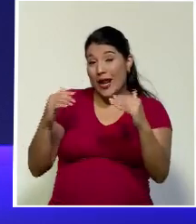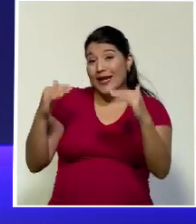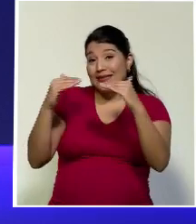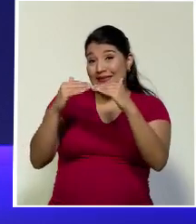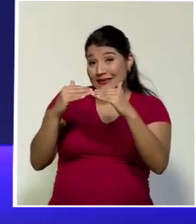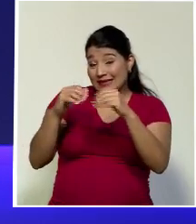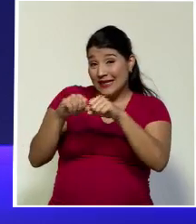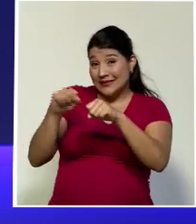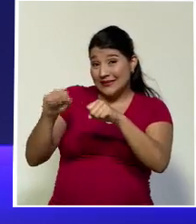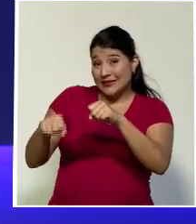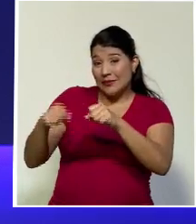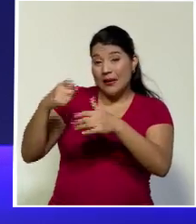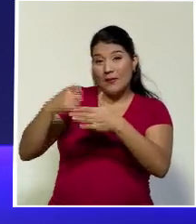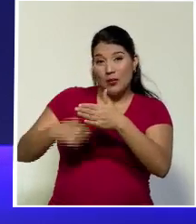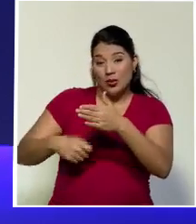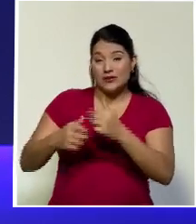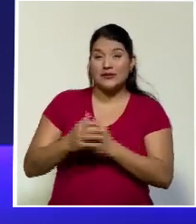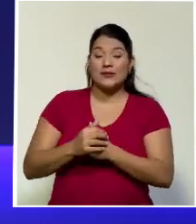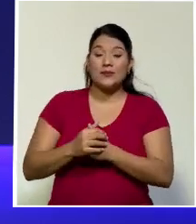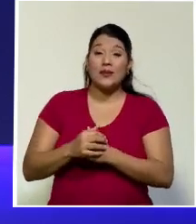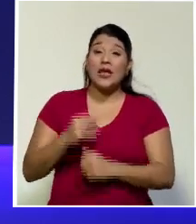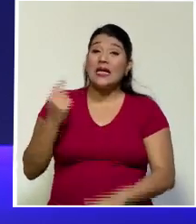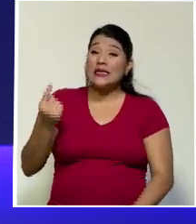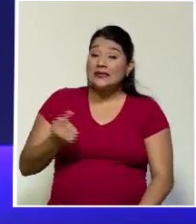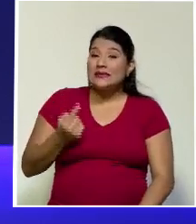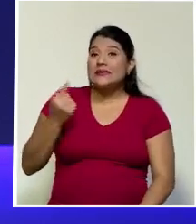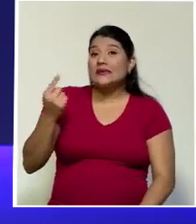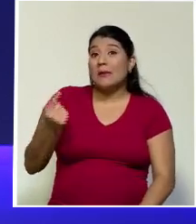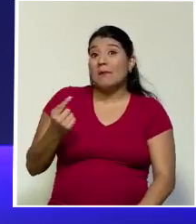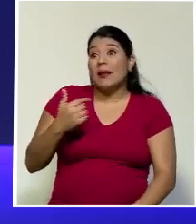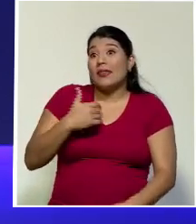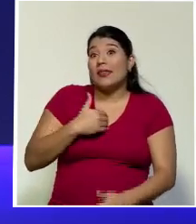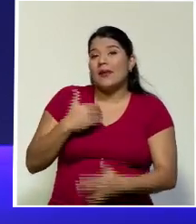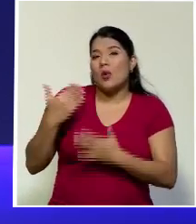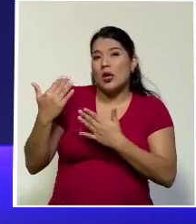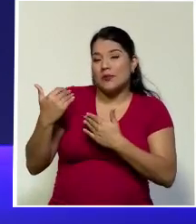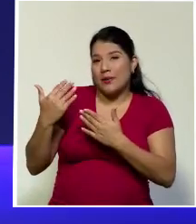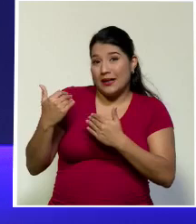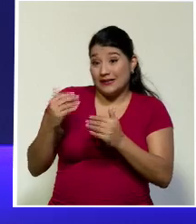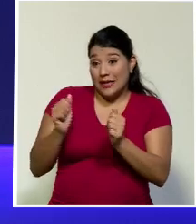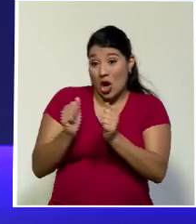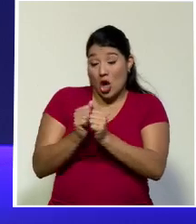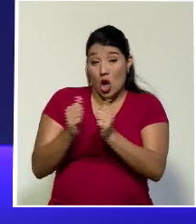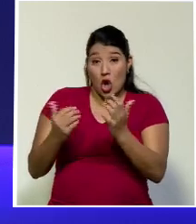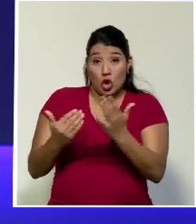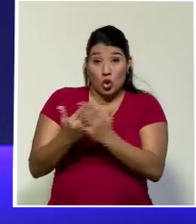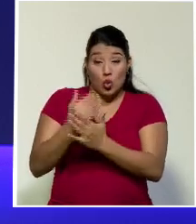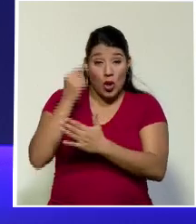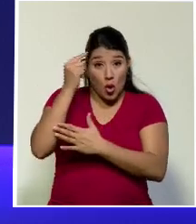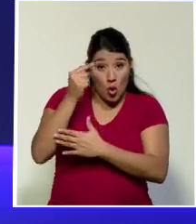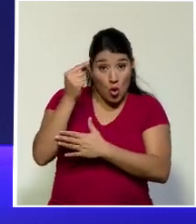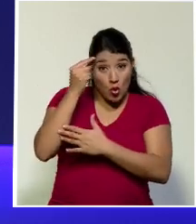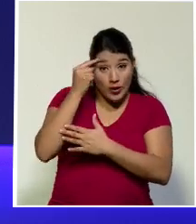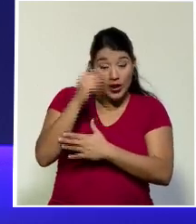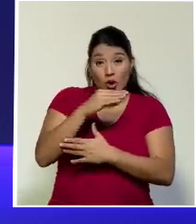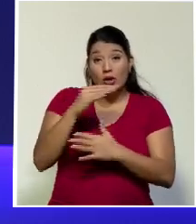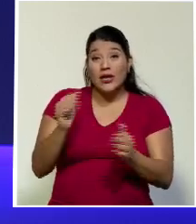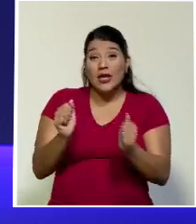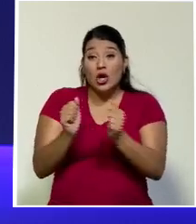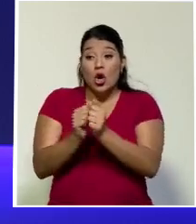tributario. Siempre guardamos la esperanza de que con el nuevo gobierno y con las nuevas